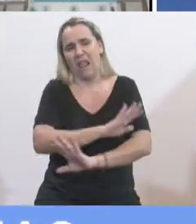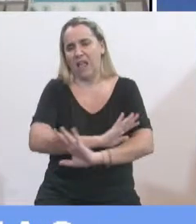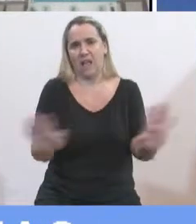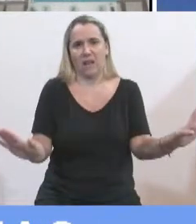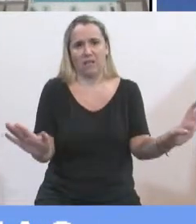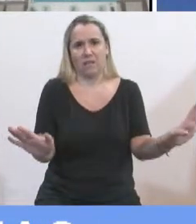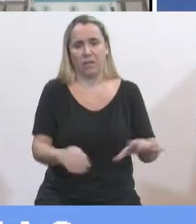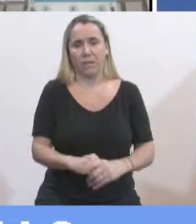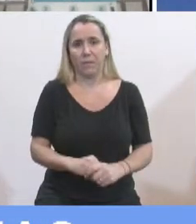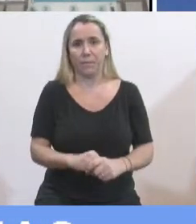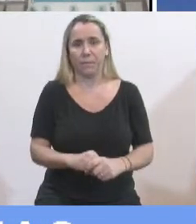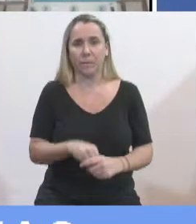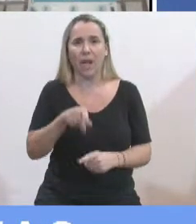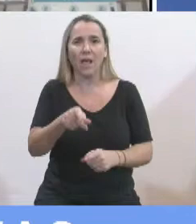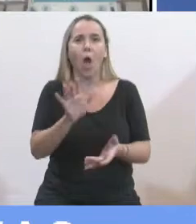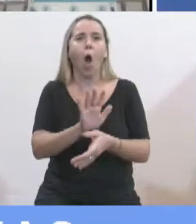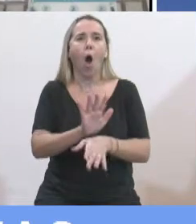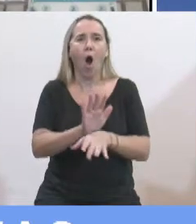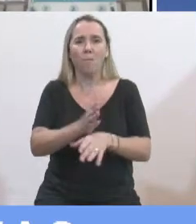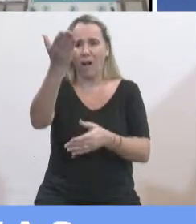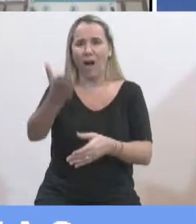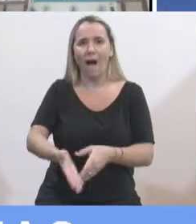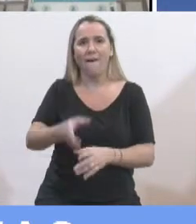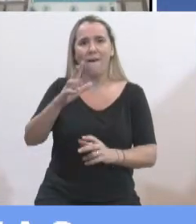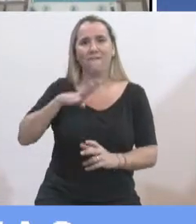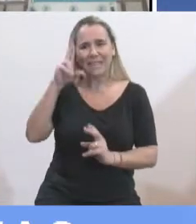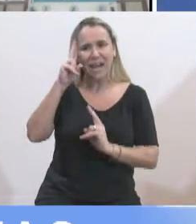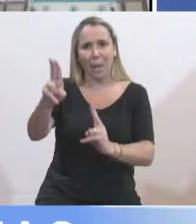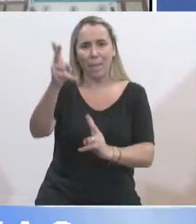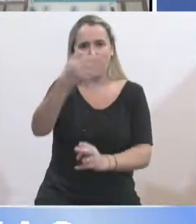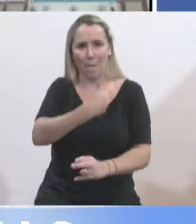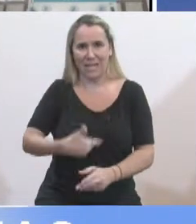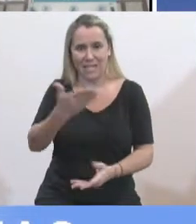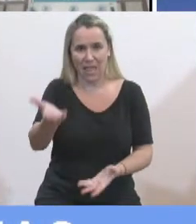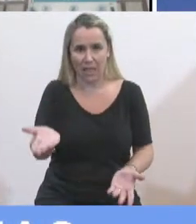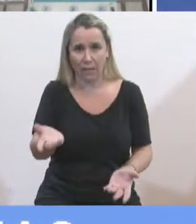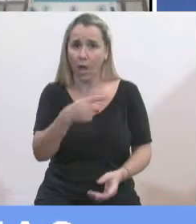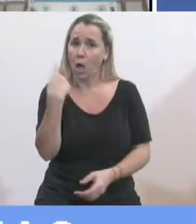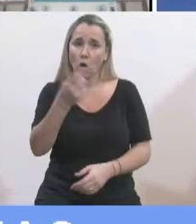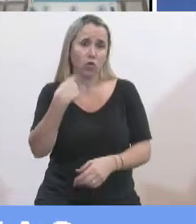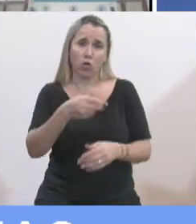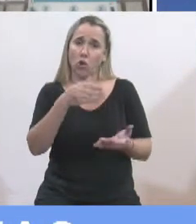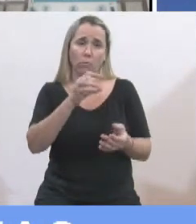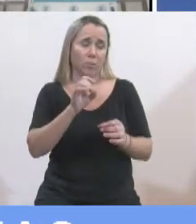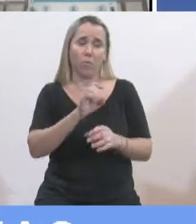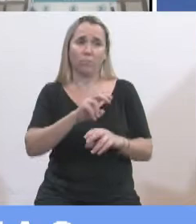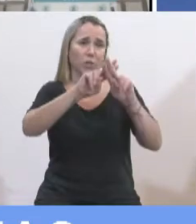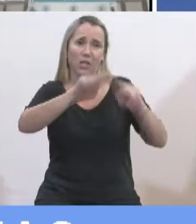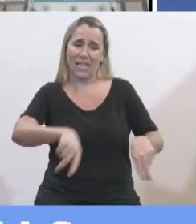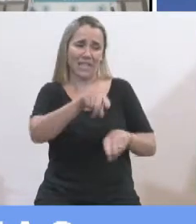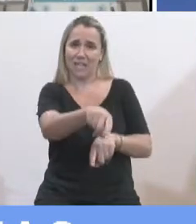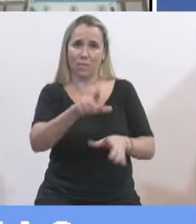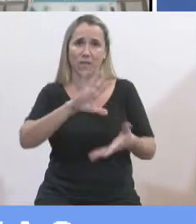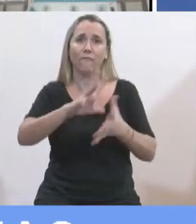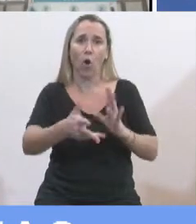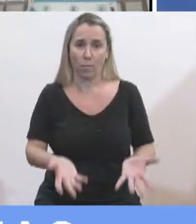maltratando la figura de la presidenta del cuerpo. No aceptamos nosotros eso, rechazamos ese tipo de tratamiento, porque acá